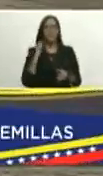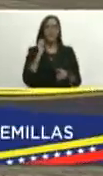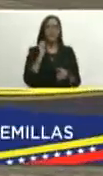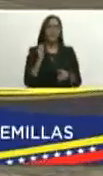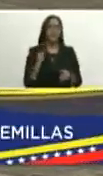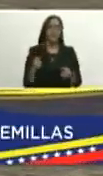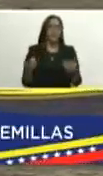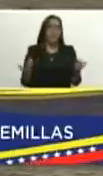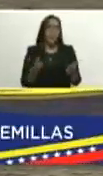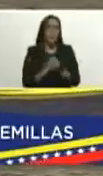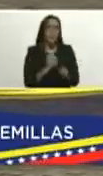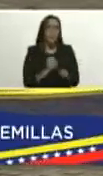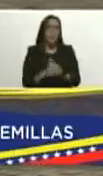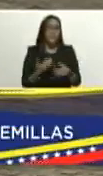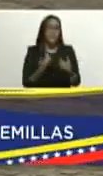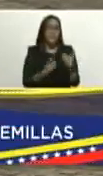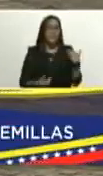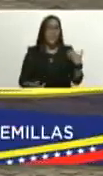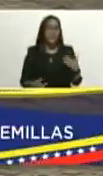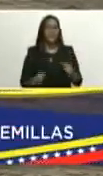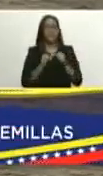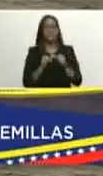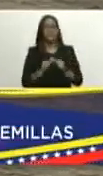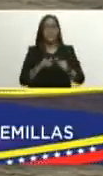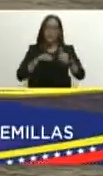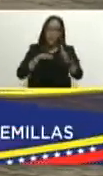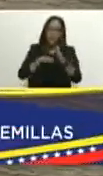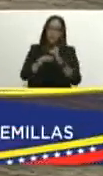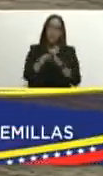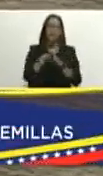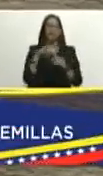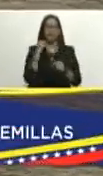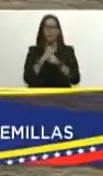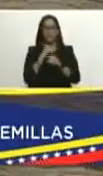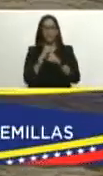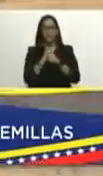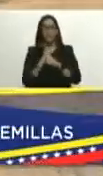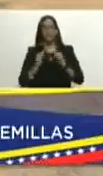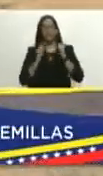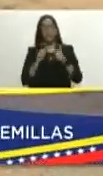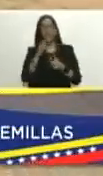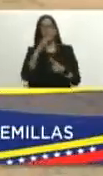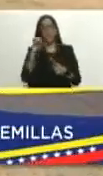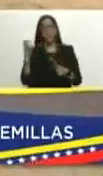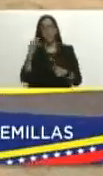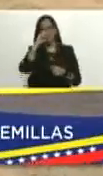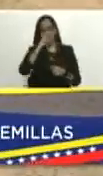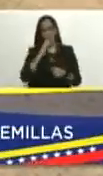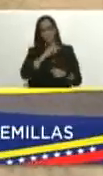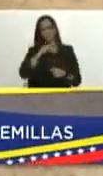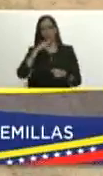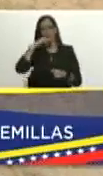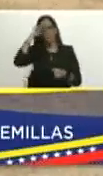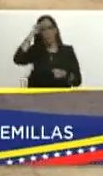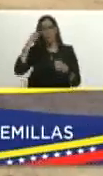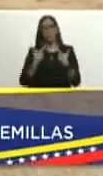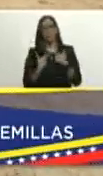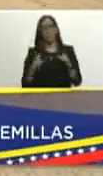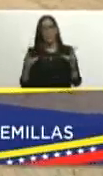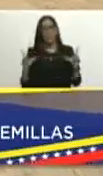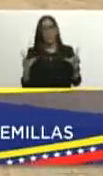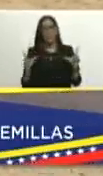y nada menos compañero presidente de seguir continuando la obra que iniciaran hace 200 años nuestros padres libertadores que